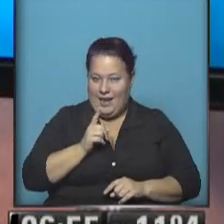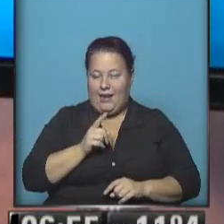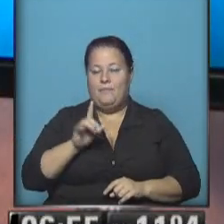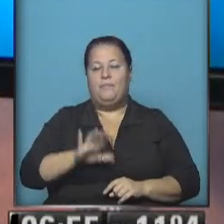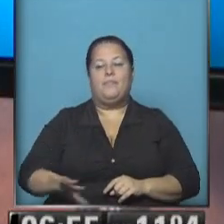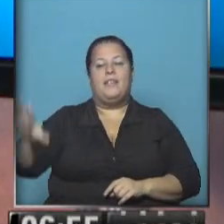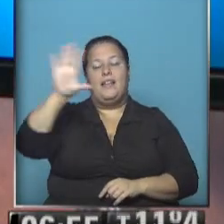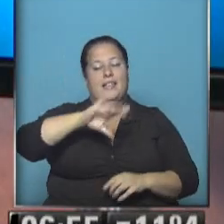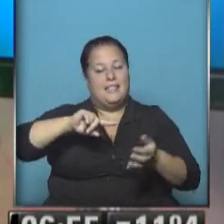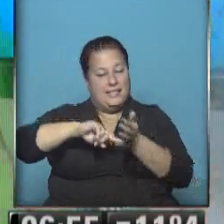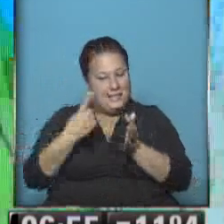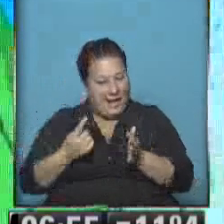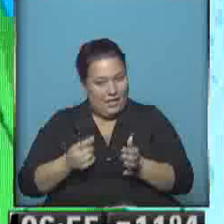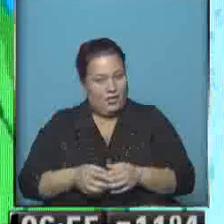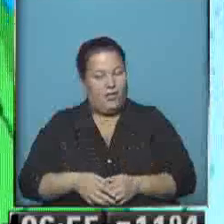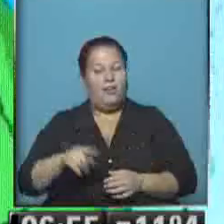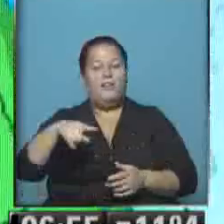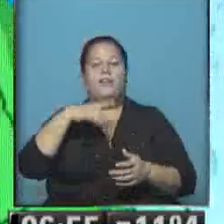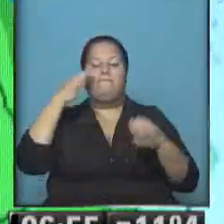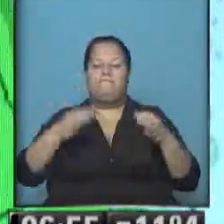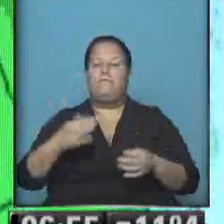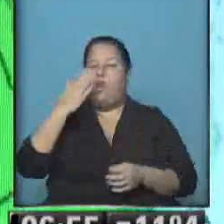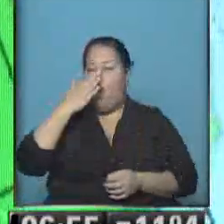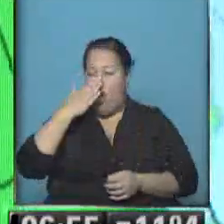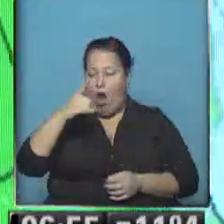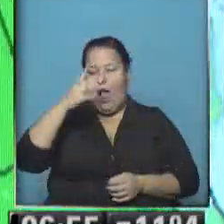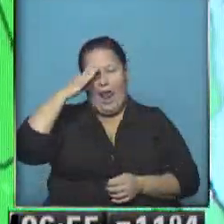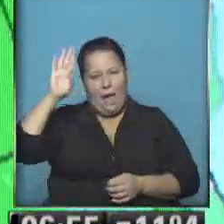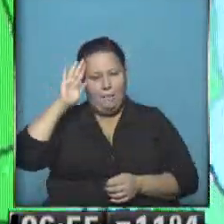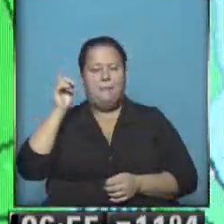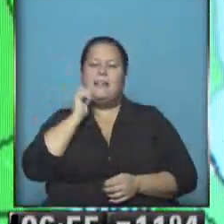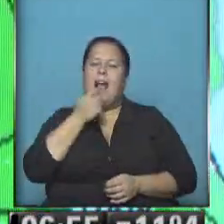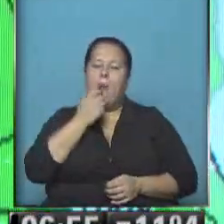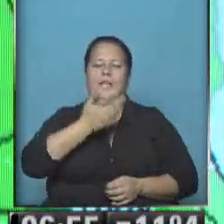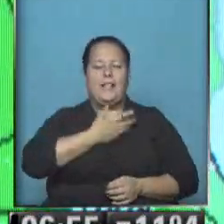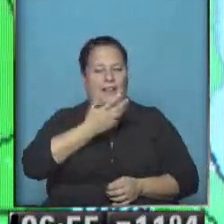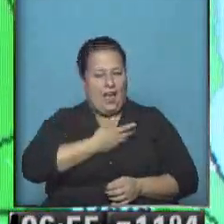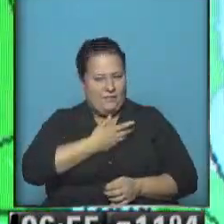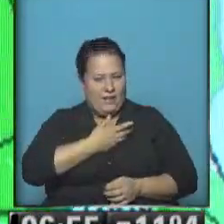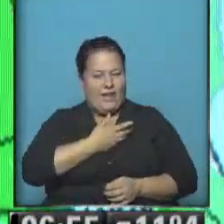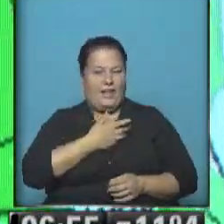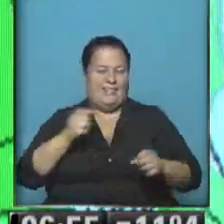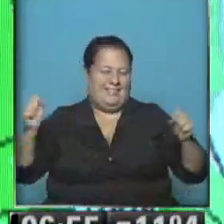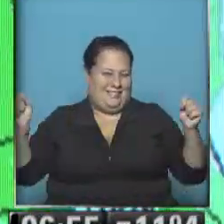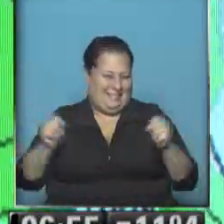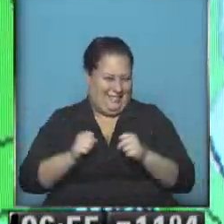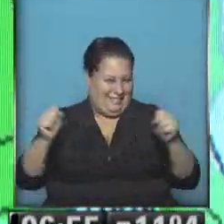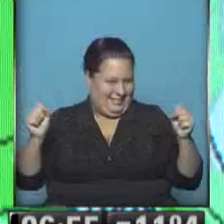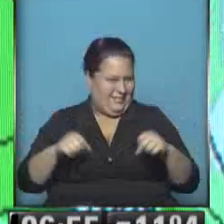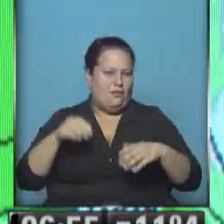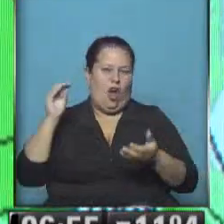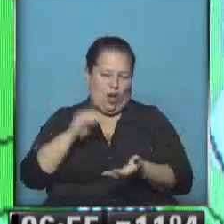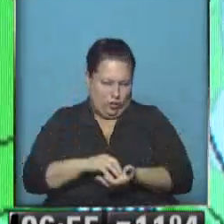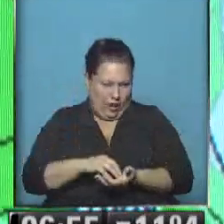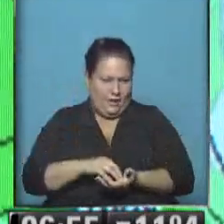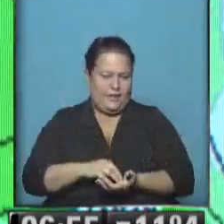aquí en la zona central, aquí bien, sobre Córdoba, La Pampa, San Luis, Santa Fe, heladas. Va a helar otra